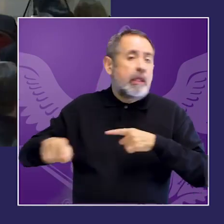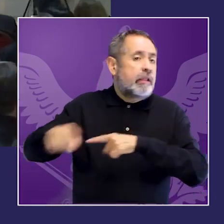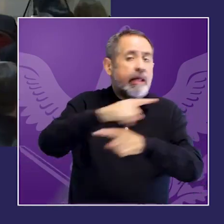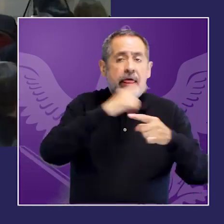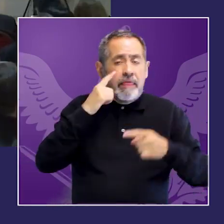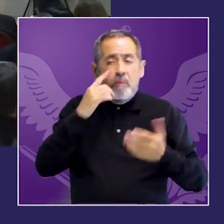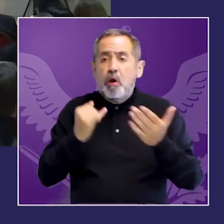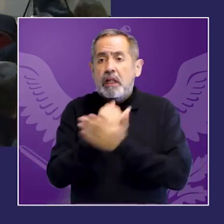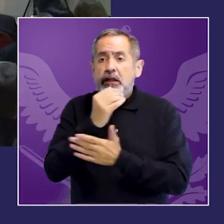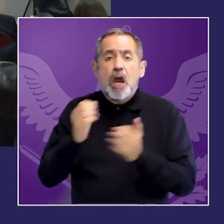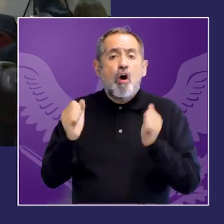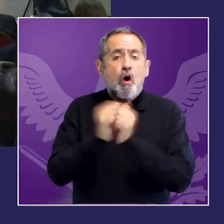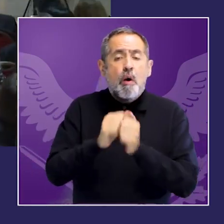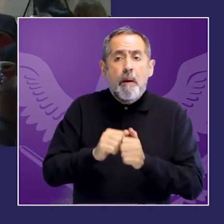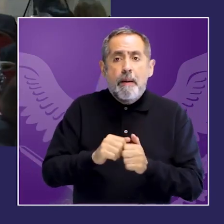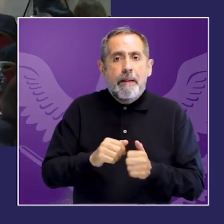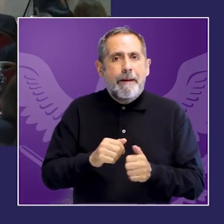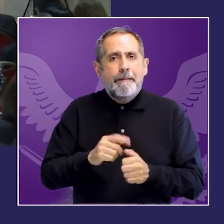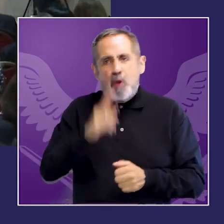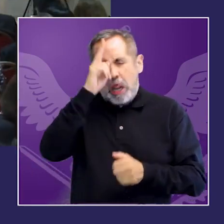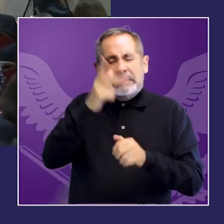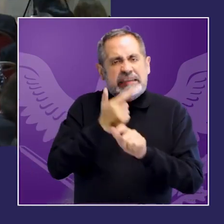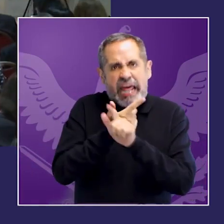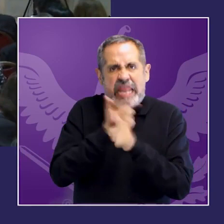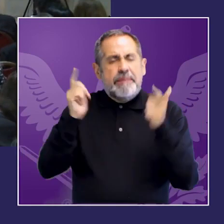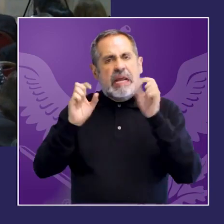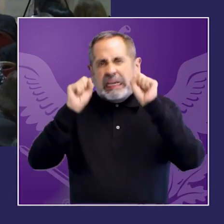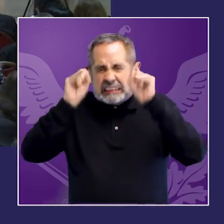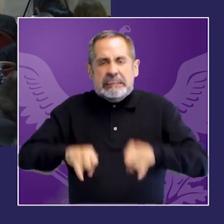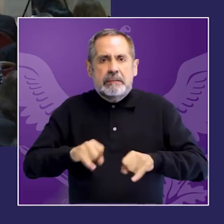abrimos entonces una instancia de preguntas